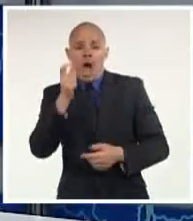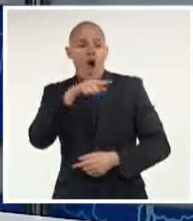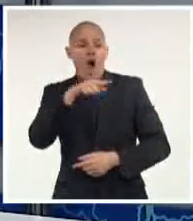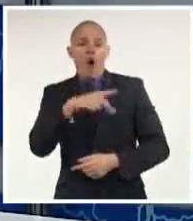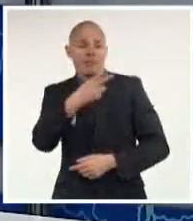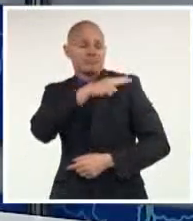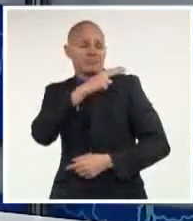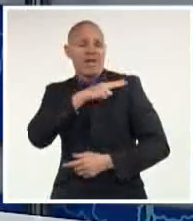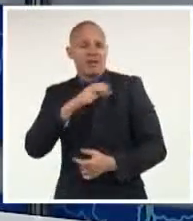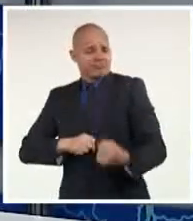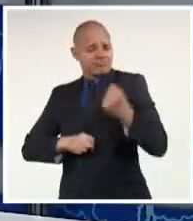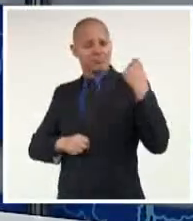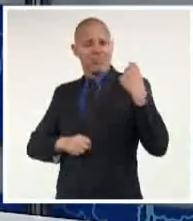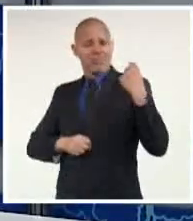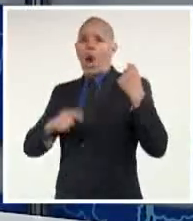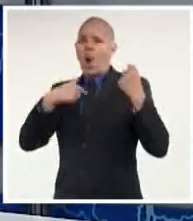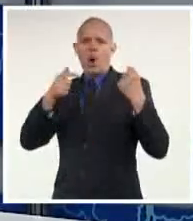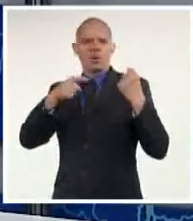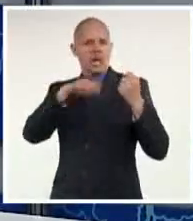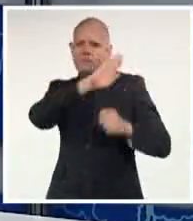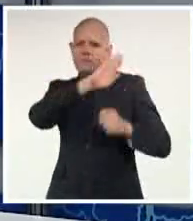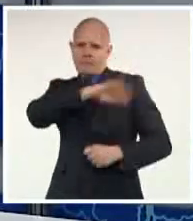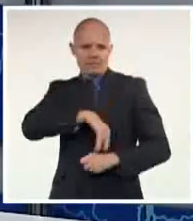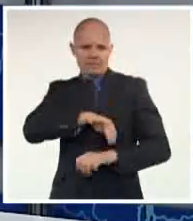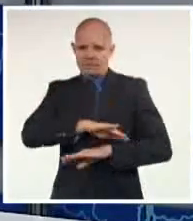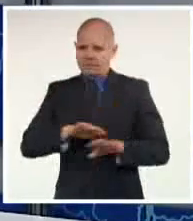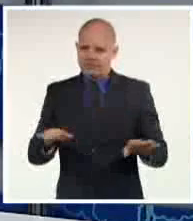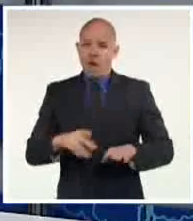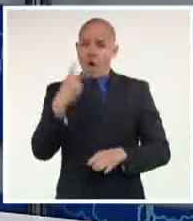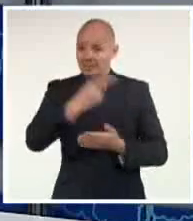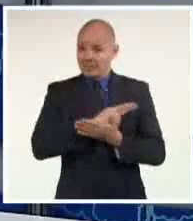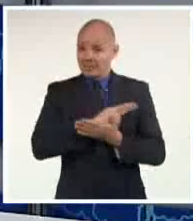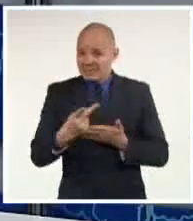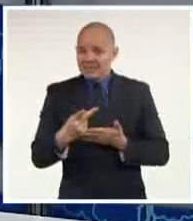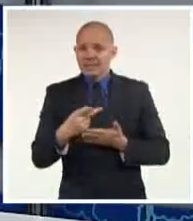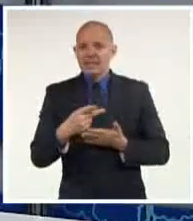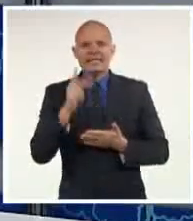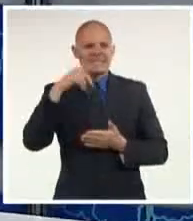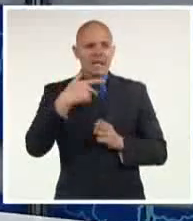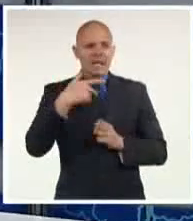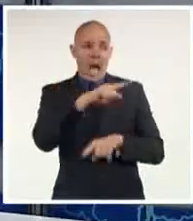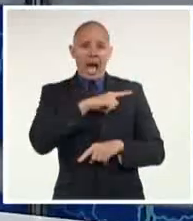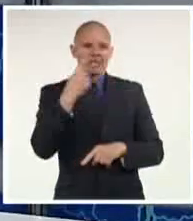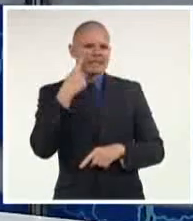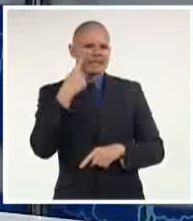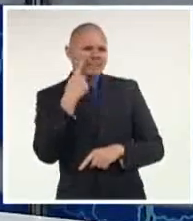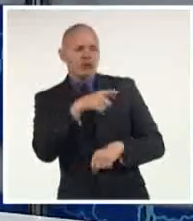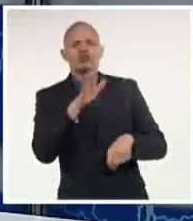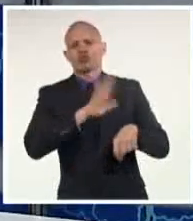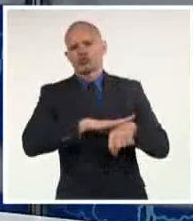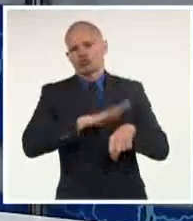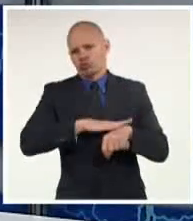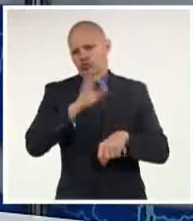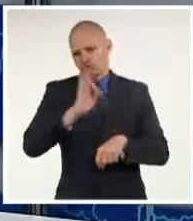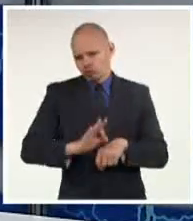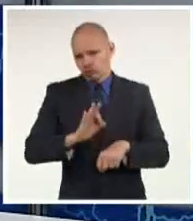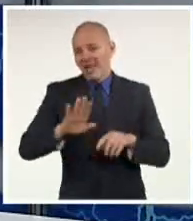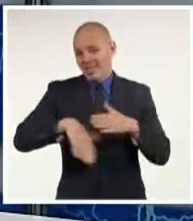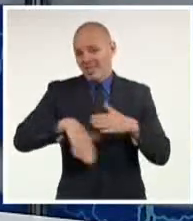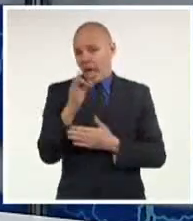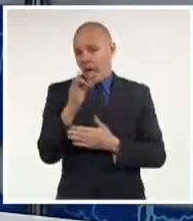del ejército, el general Julio César de Arruda, tras dos semanas de la tentativa golpista del 11 del 8 de enero,